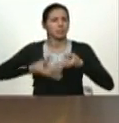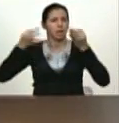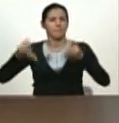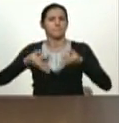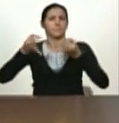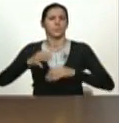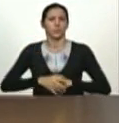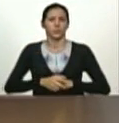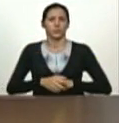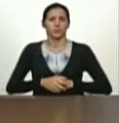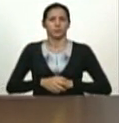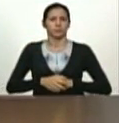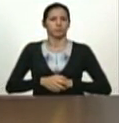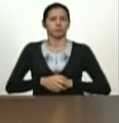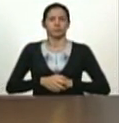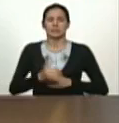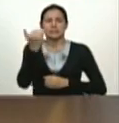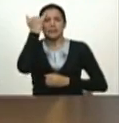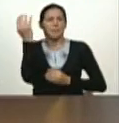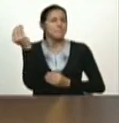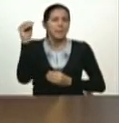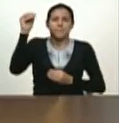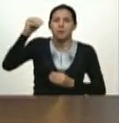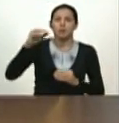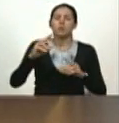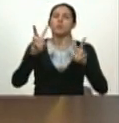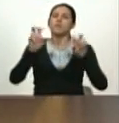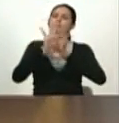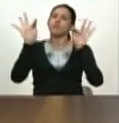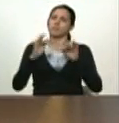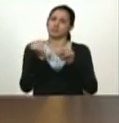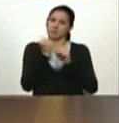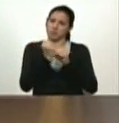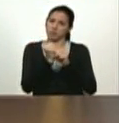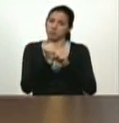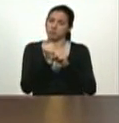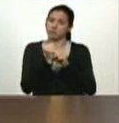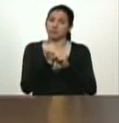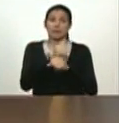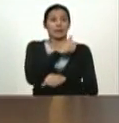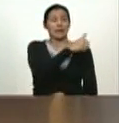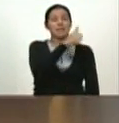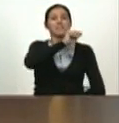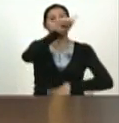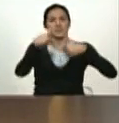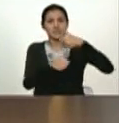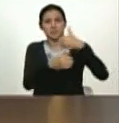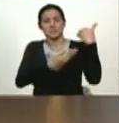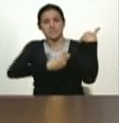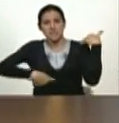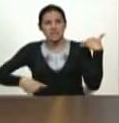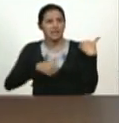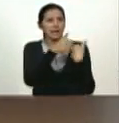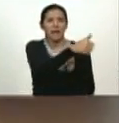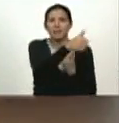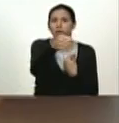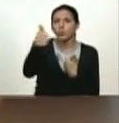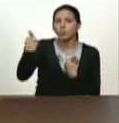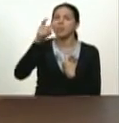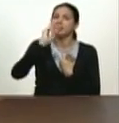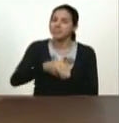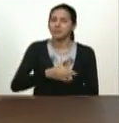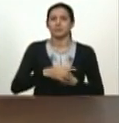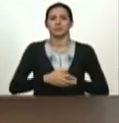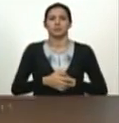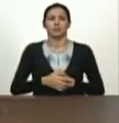articulando nuevos métodos camarada de trabajo. Cada vicepresidencia tiene que tener